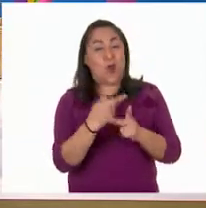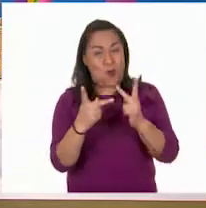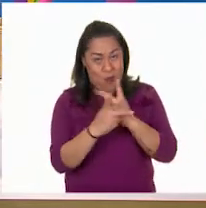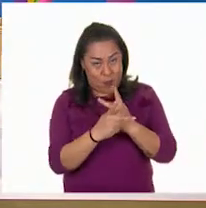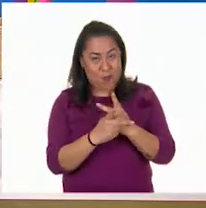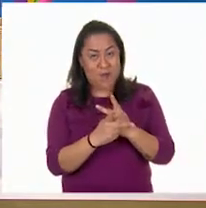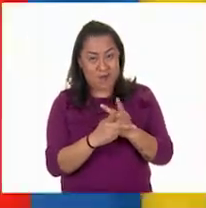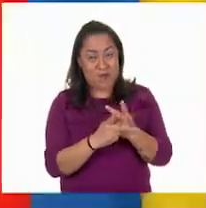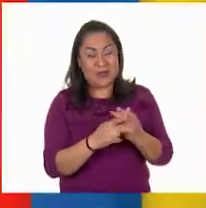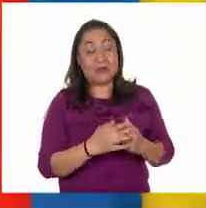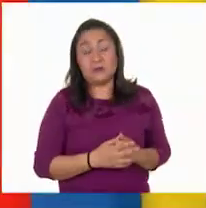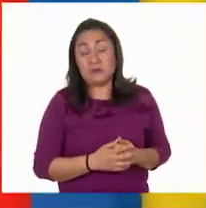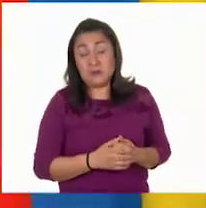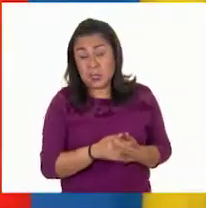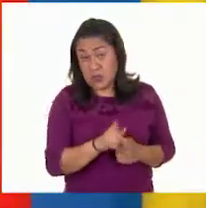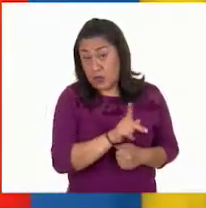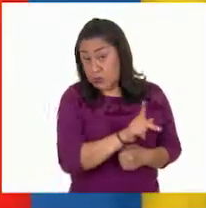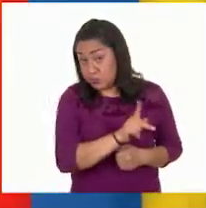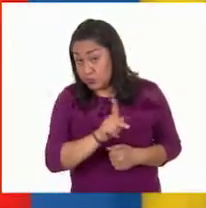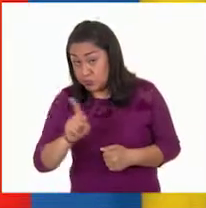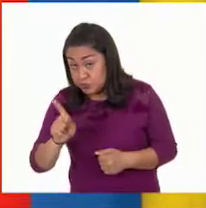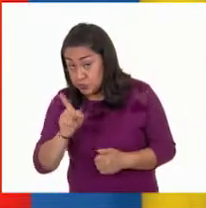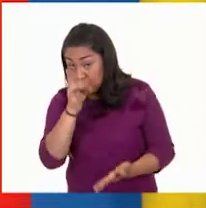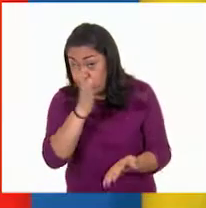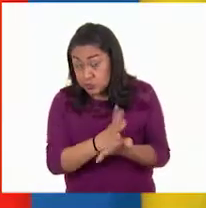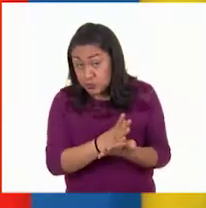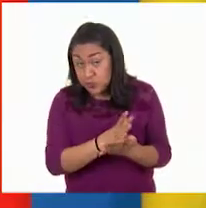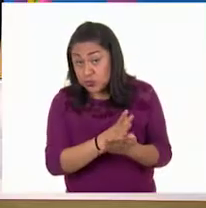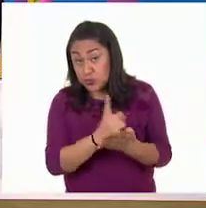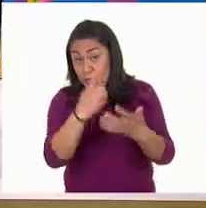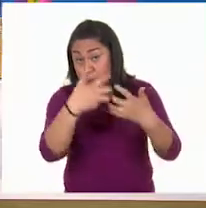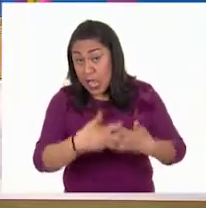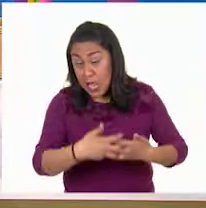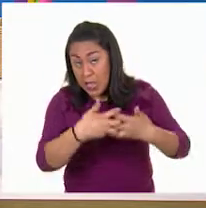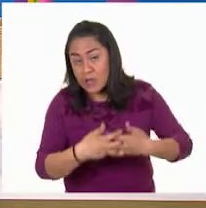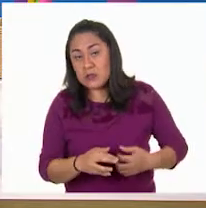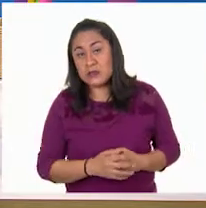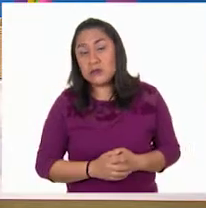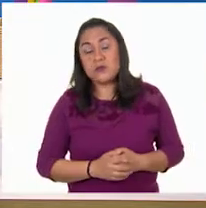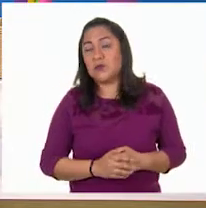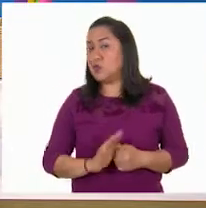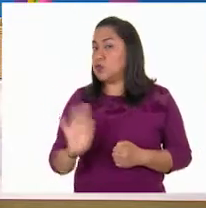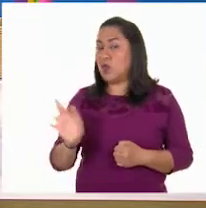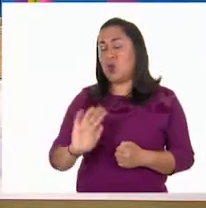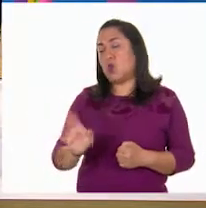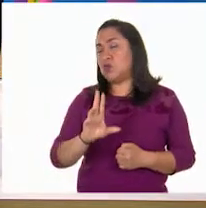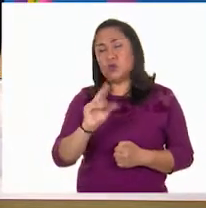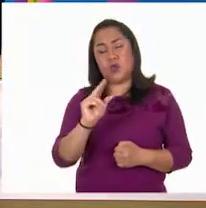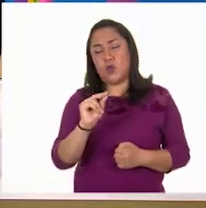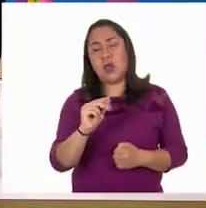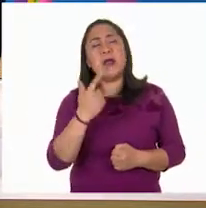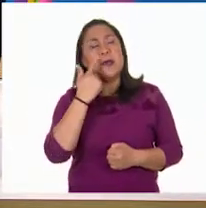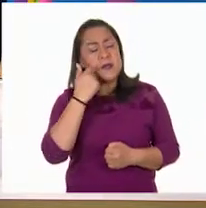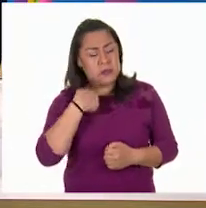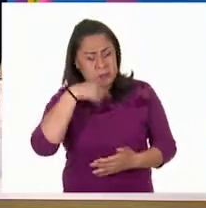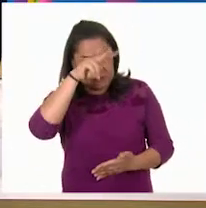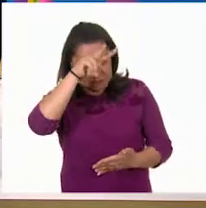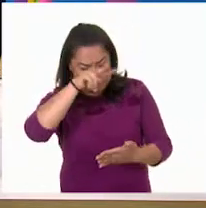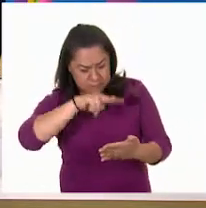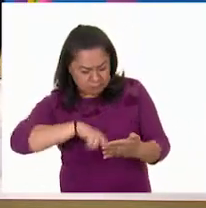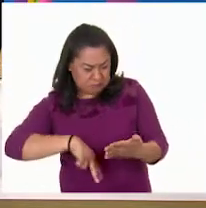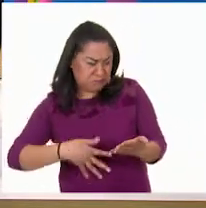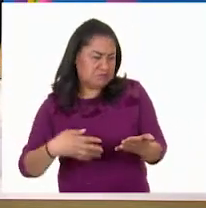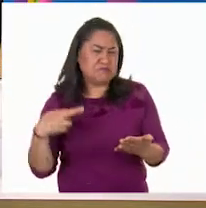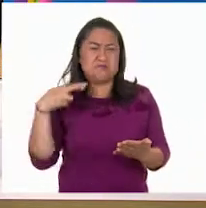Ok. ¿Todos son del mismo proveedor, Larisa? No, no, no, para nada. Haciendo un cálculo rápido, son...